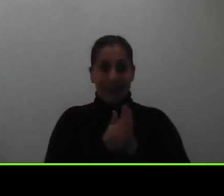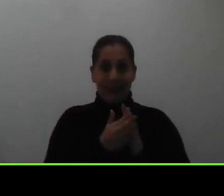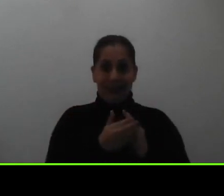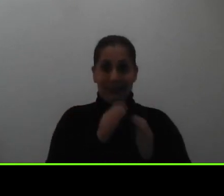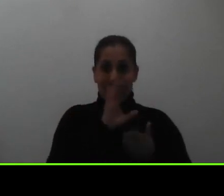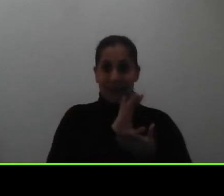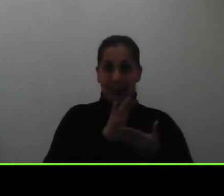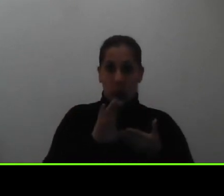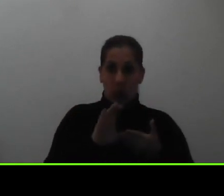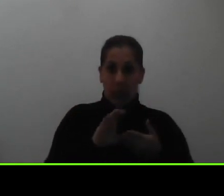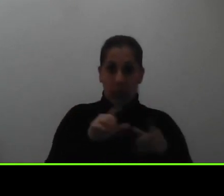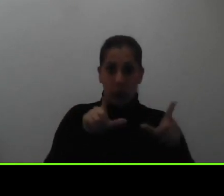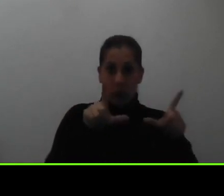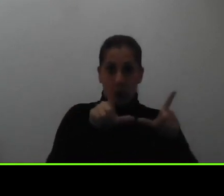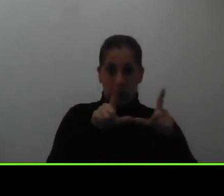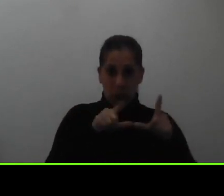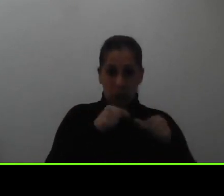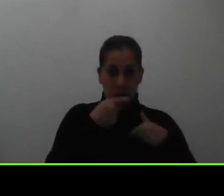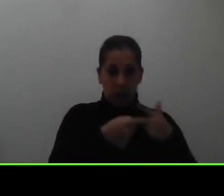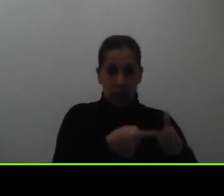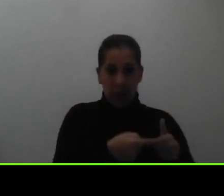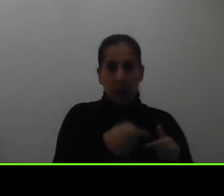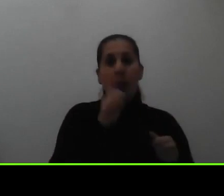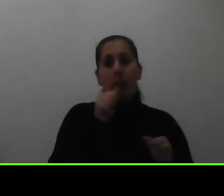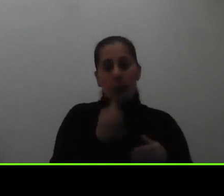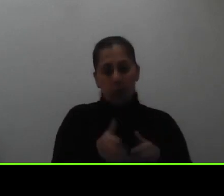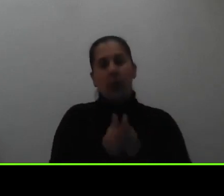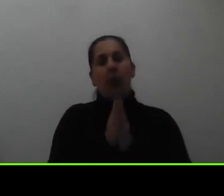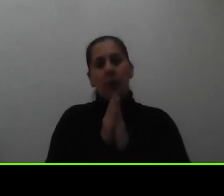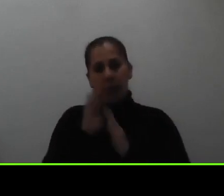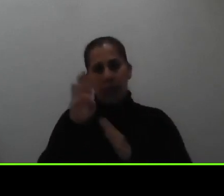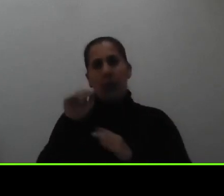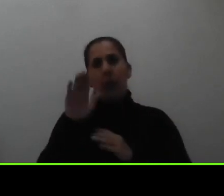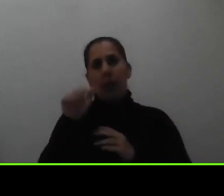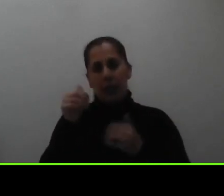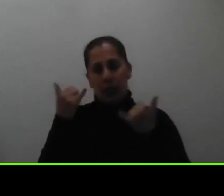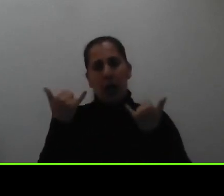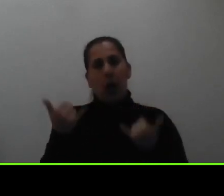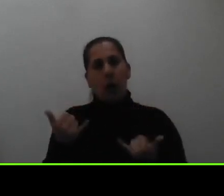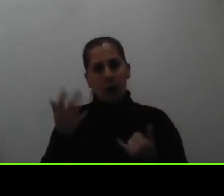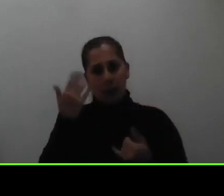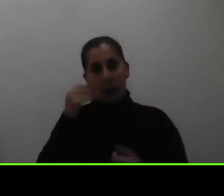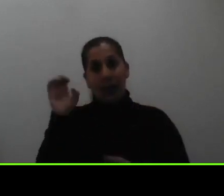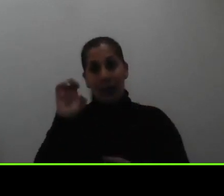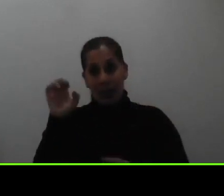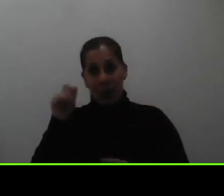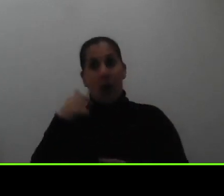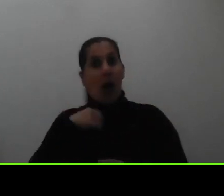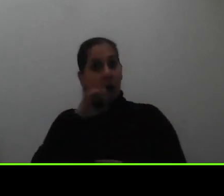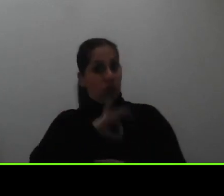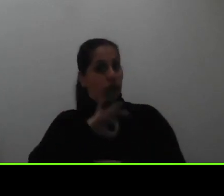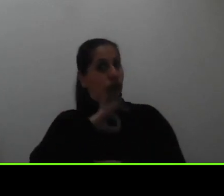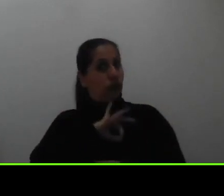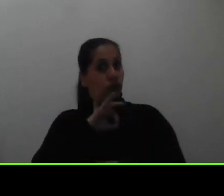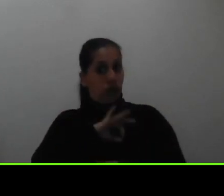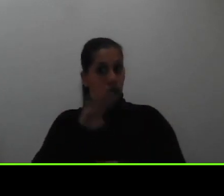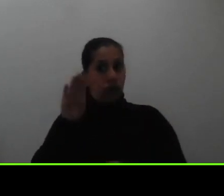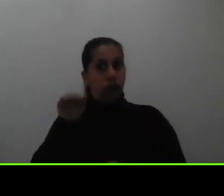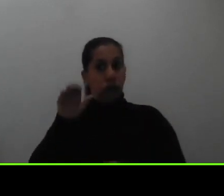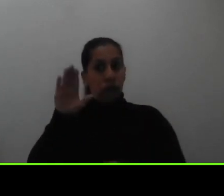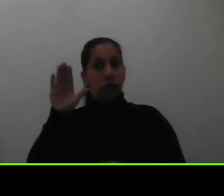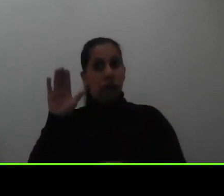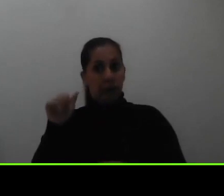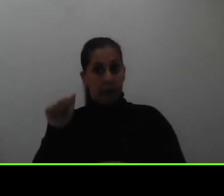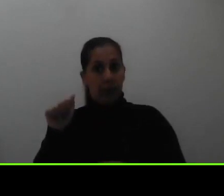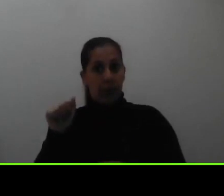durante lo que resta del año pueden hacer la solicitud porque en enero si clasifican con algún tipo de beca de